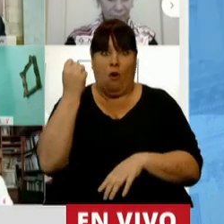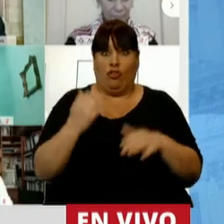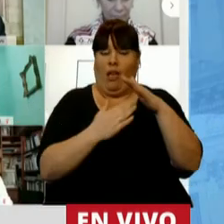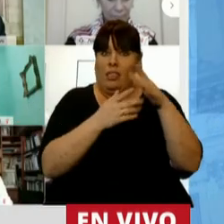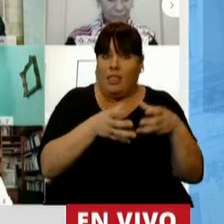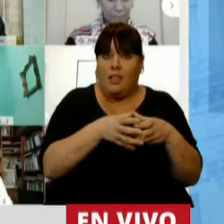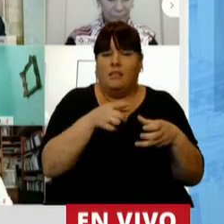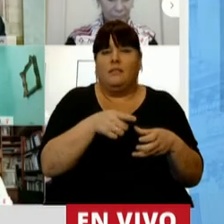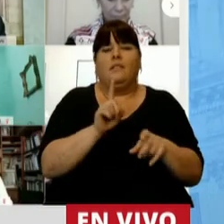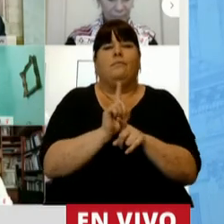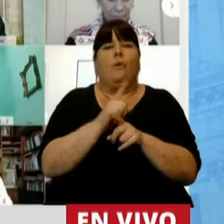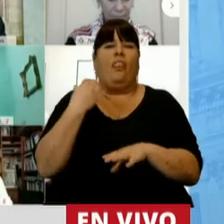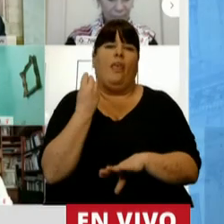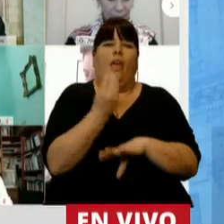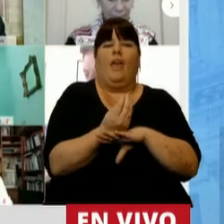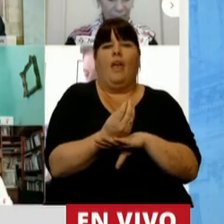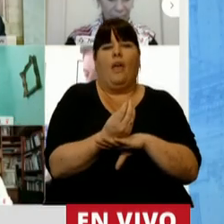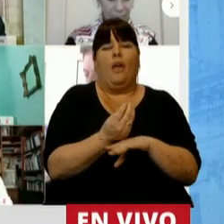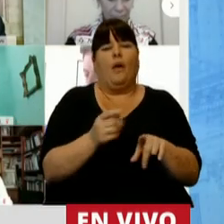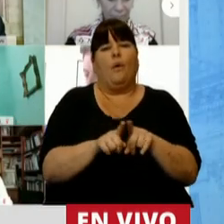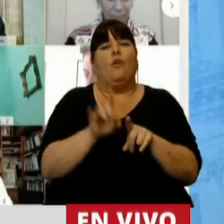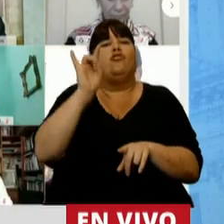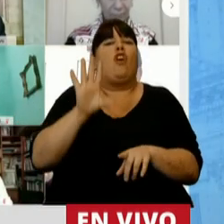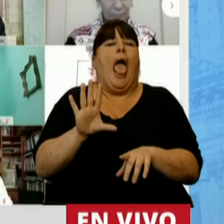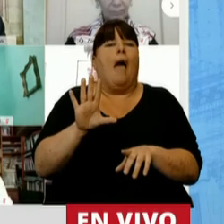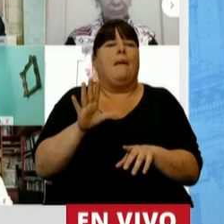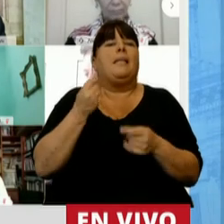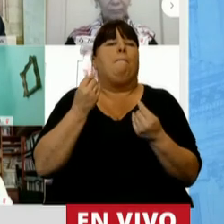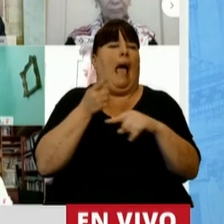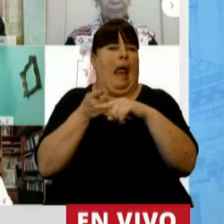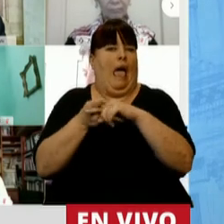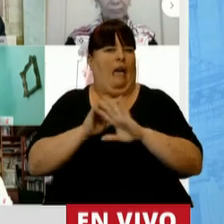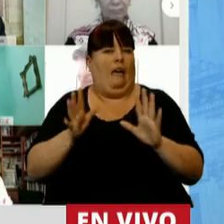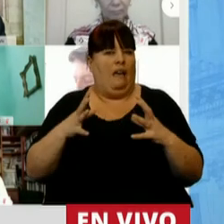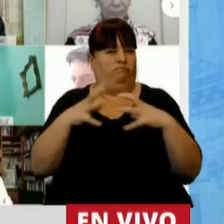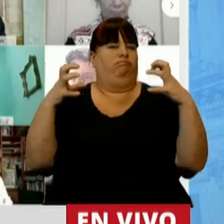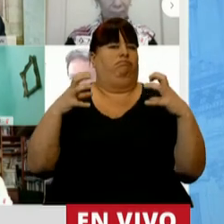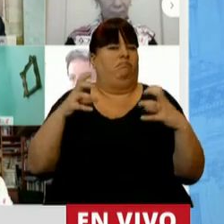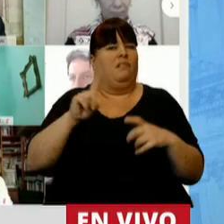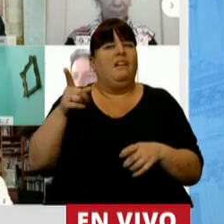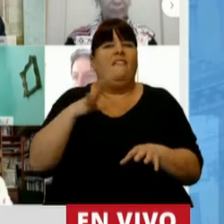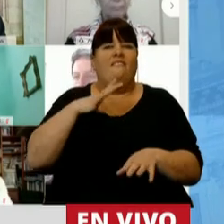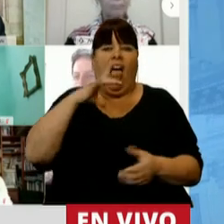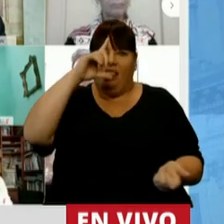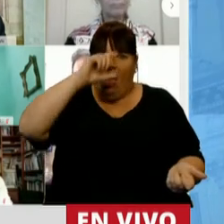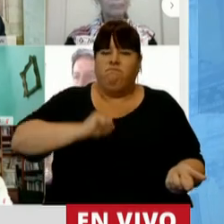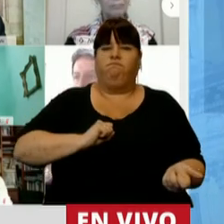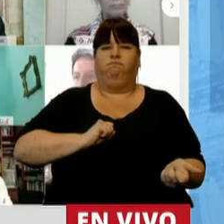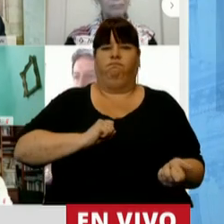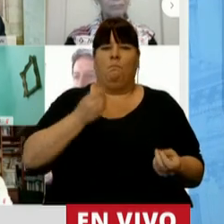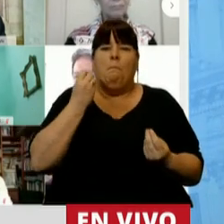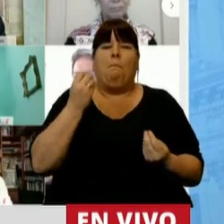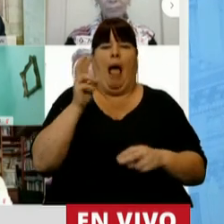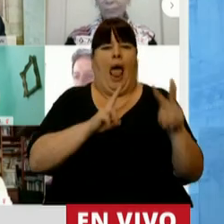dirigentes, ocupen lugares solos de confrontación y no se animen a